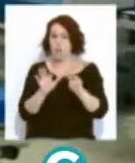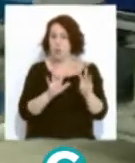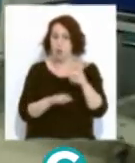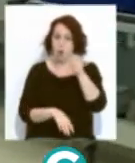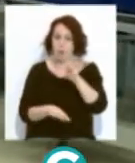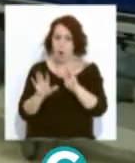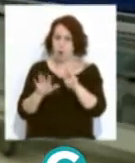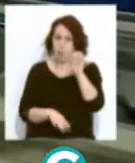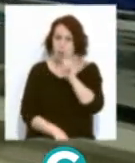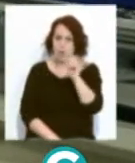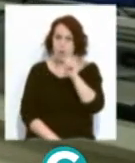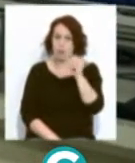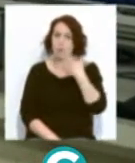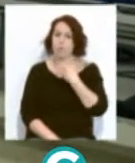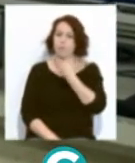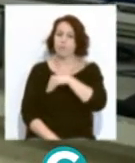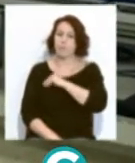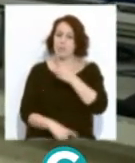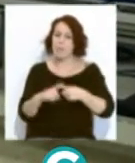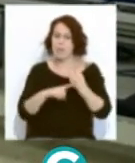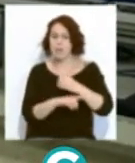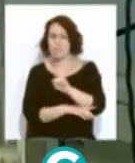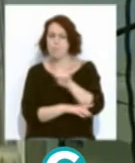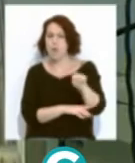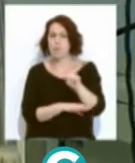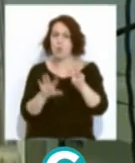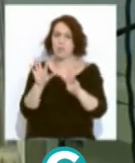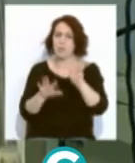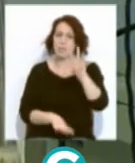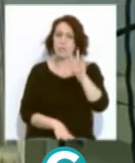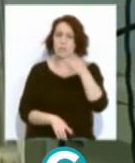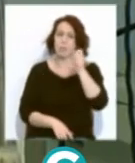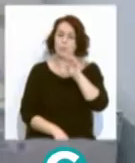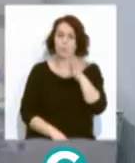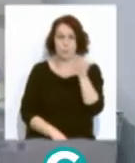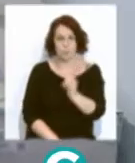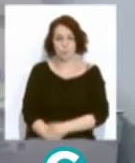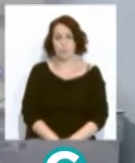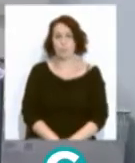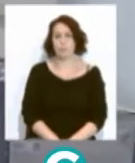% superando incluso la media española que se sitúa en un 83,4%.